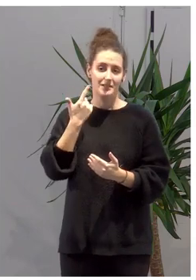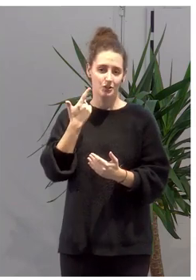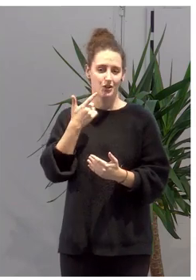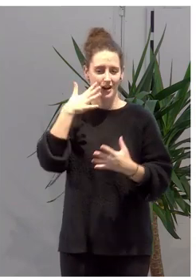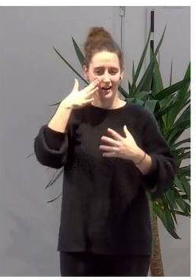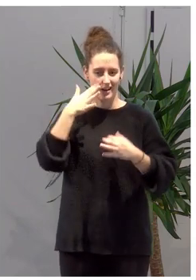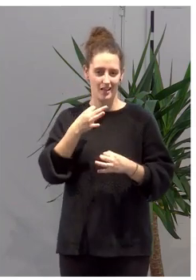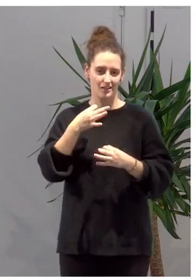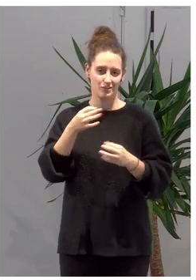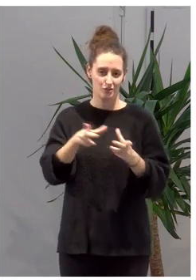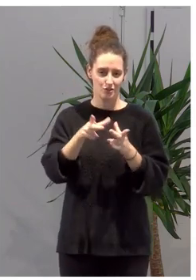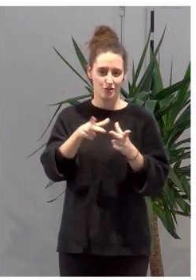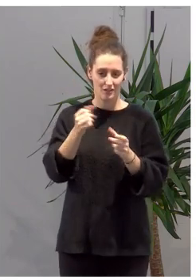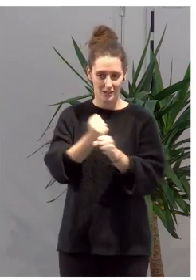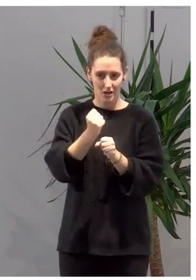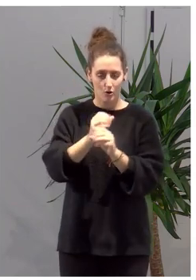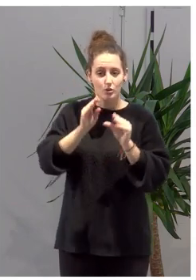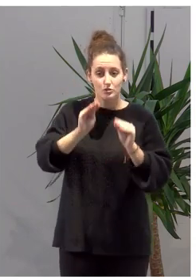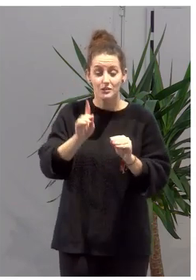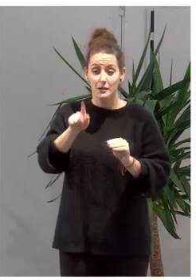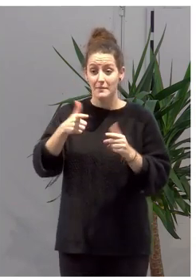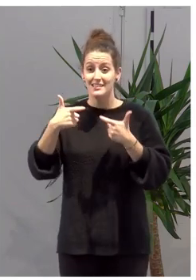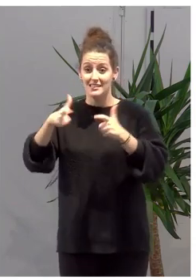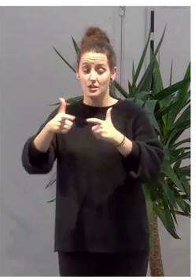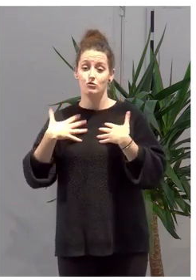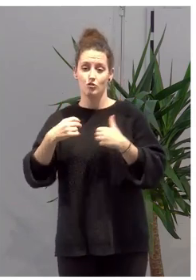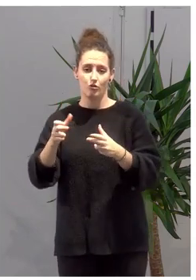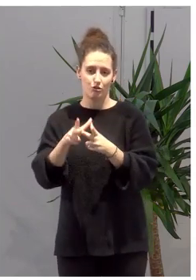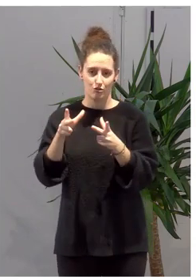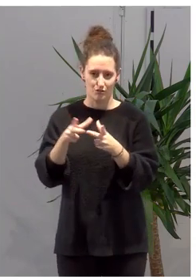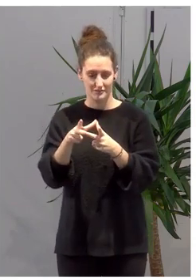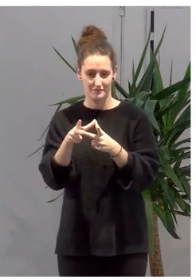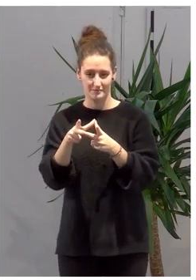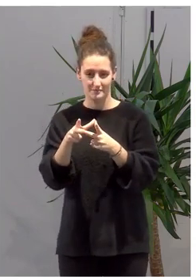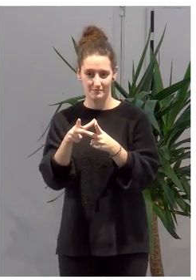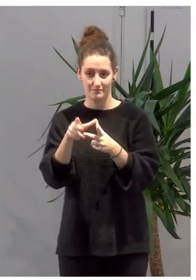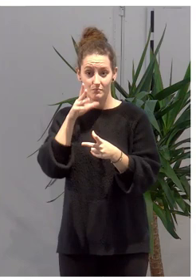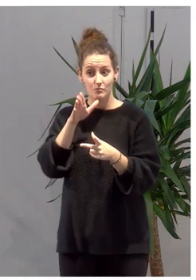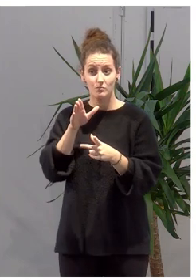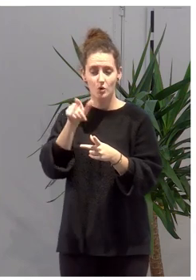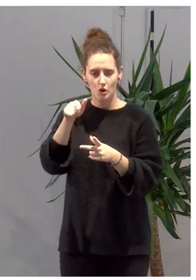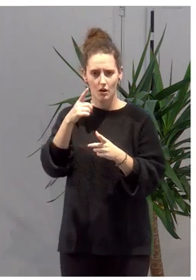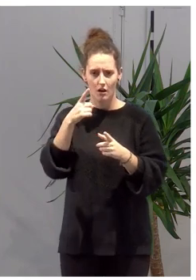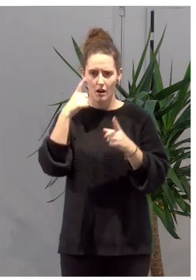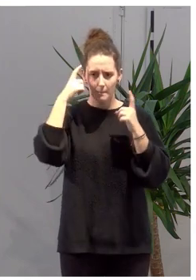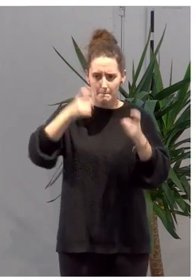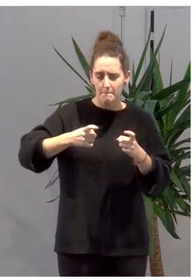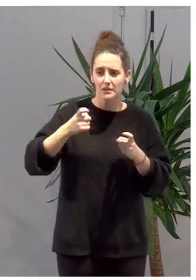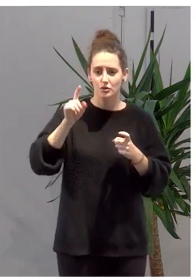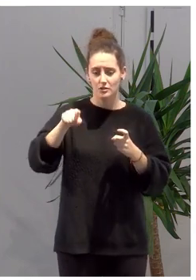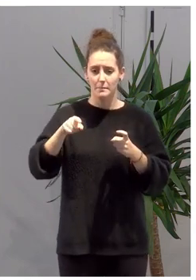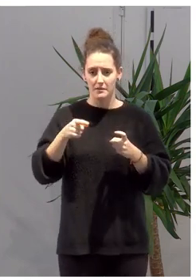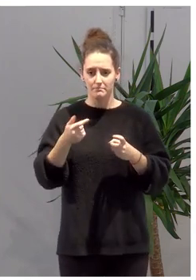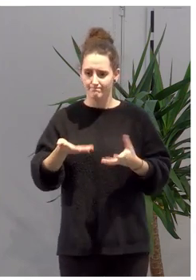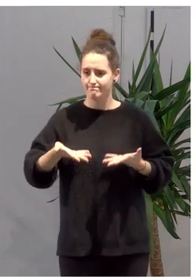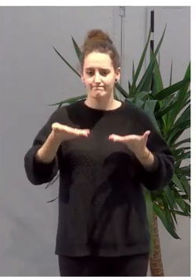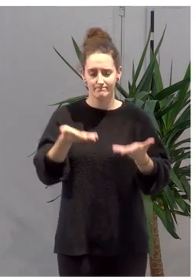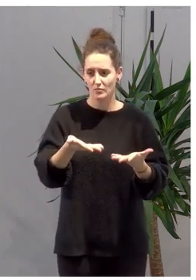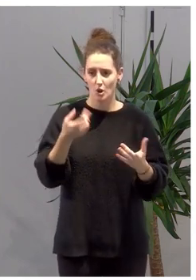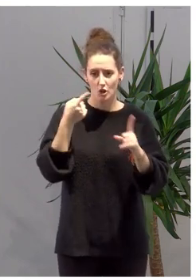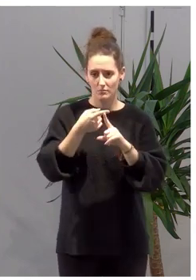Realidad Social, también de la sección sociosanitaria por el empeño que han puesto y por la dedicación para hacer esto